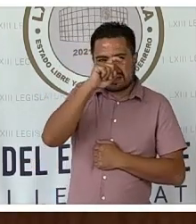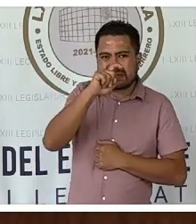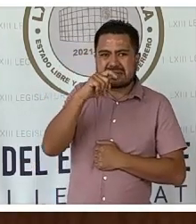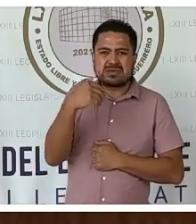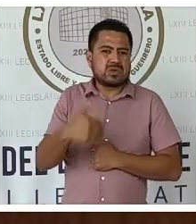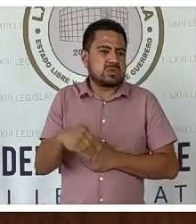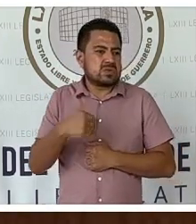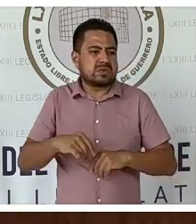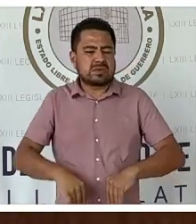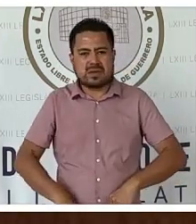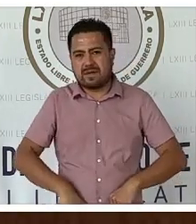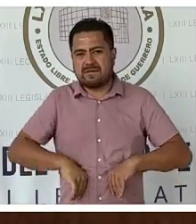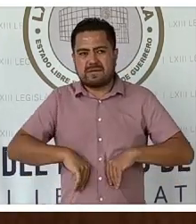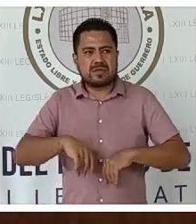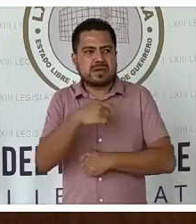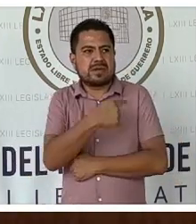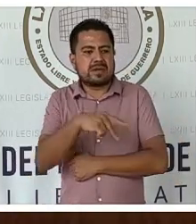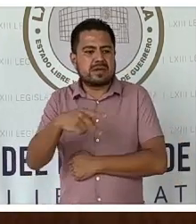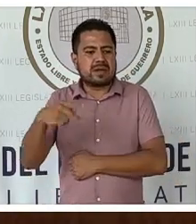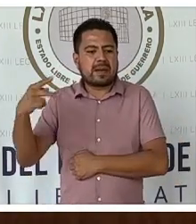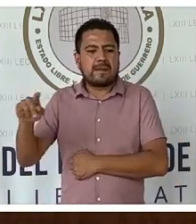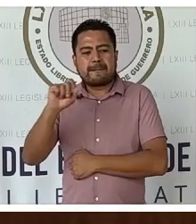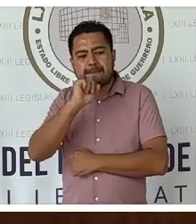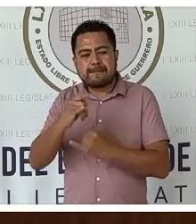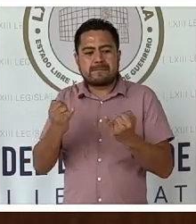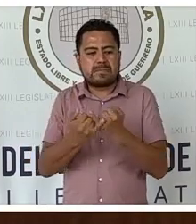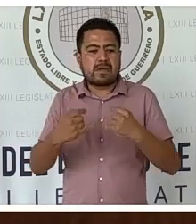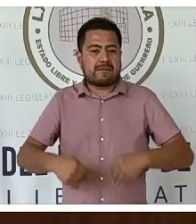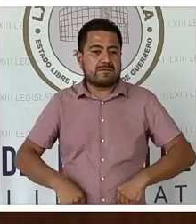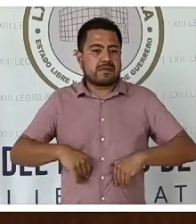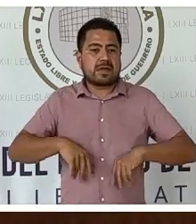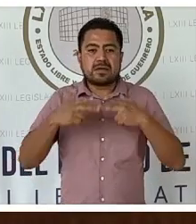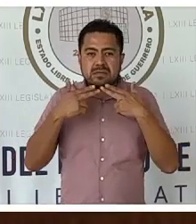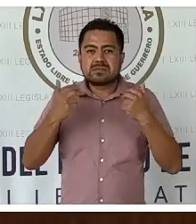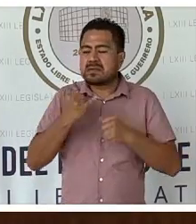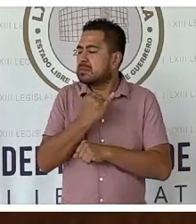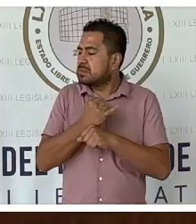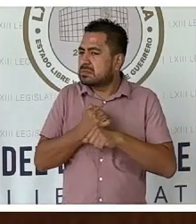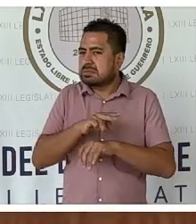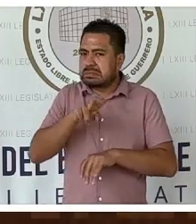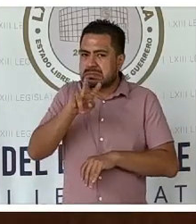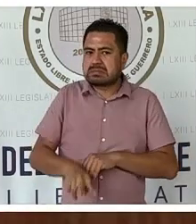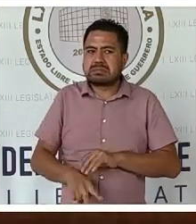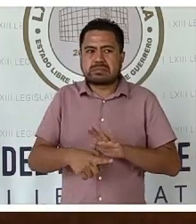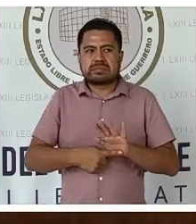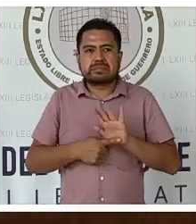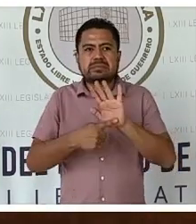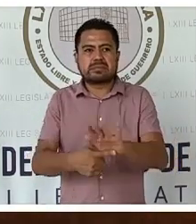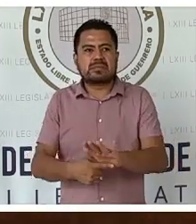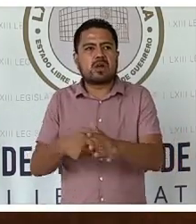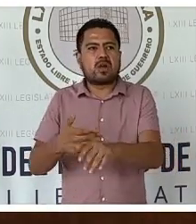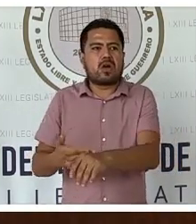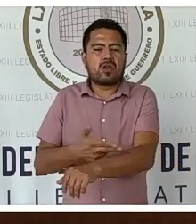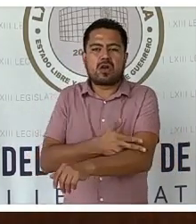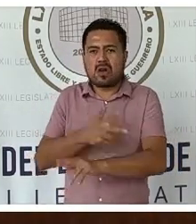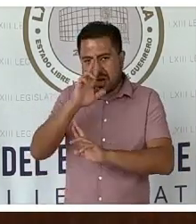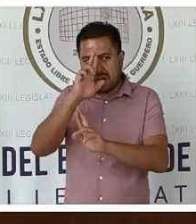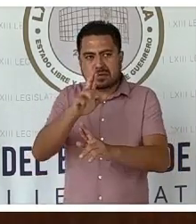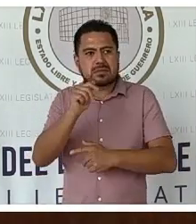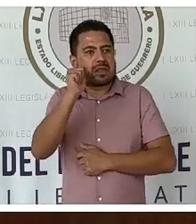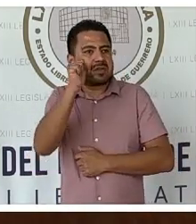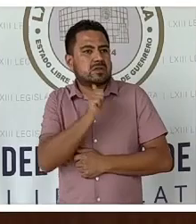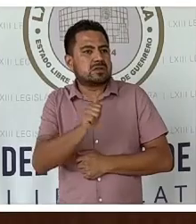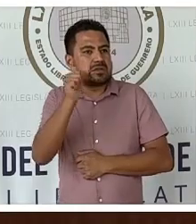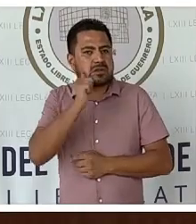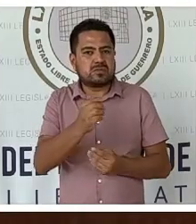las que se enfrentan y a las que ofrendaron su vida, investigando la verdad, honor y respeto siempre.